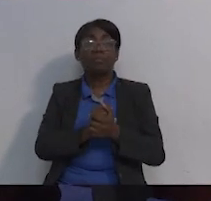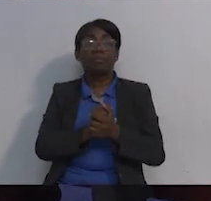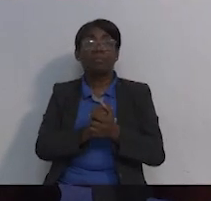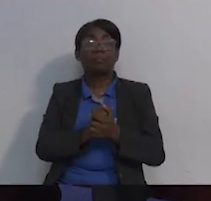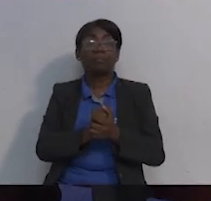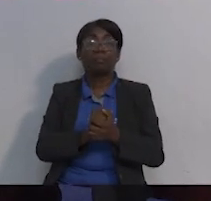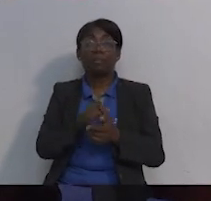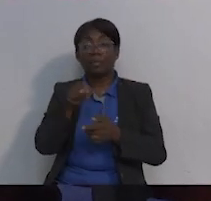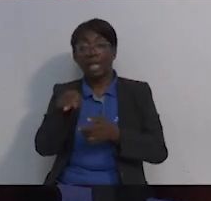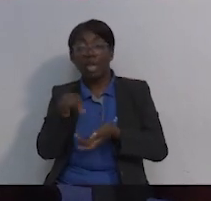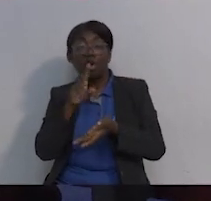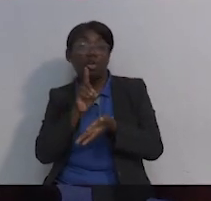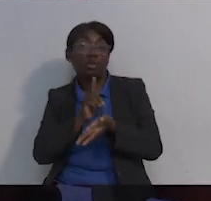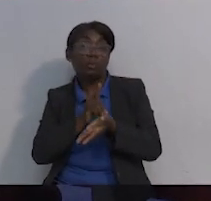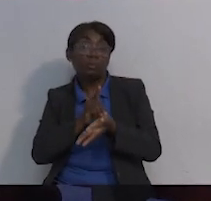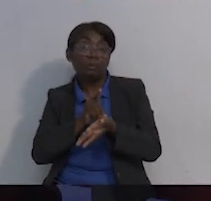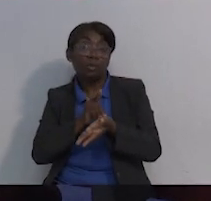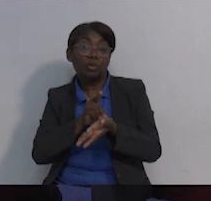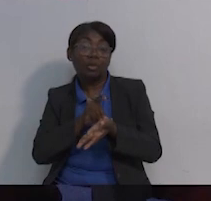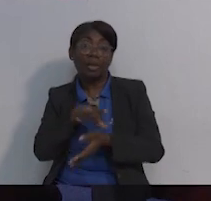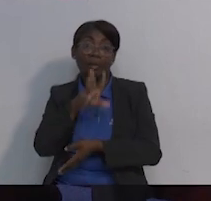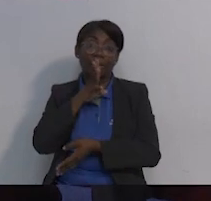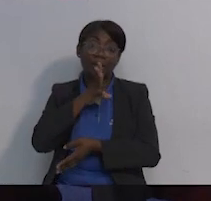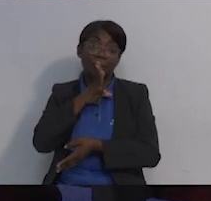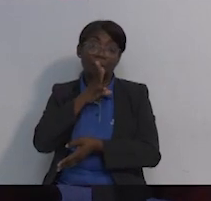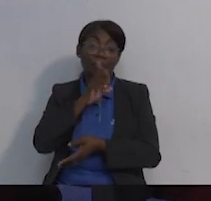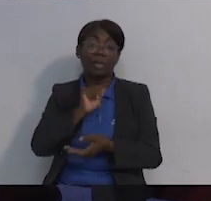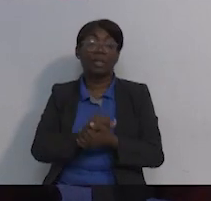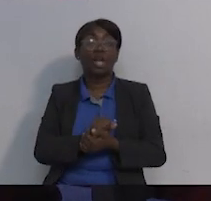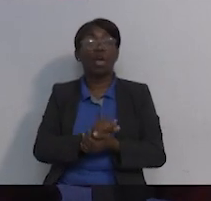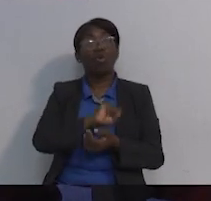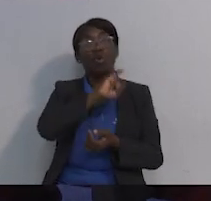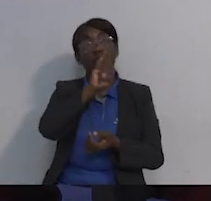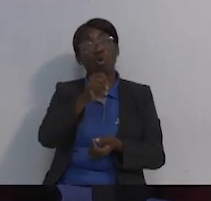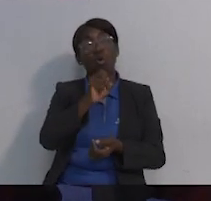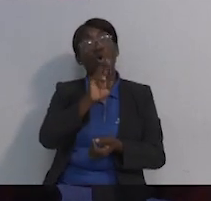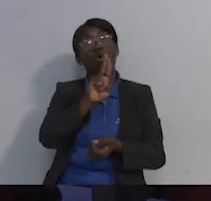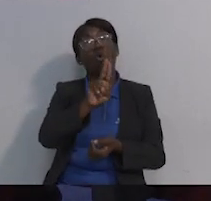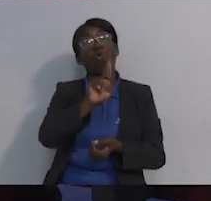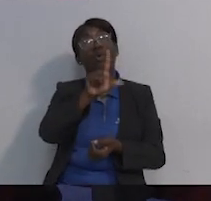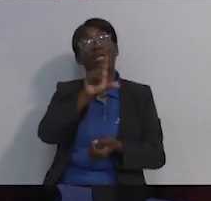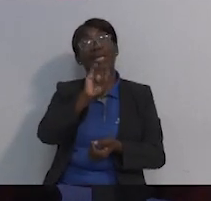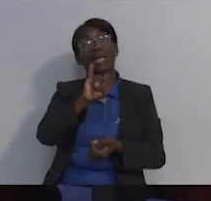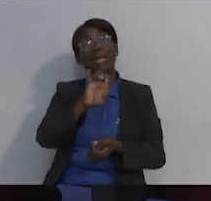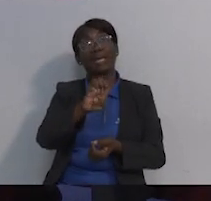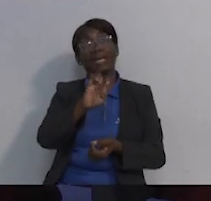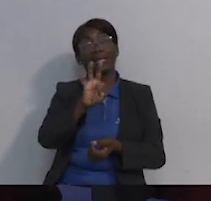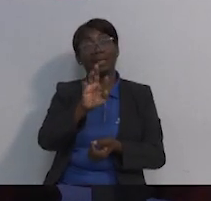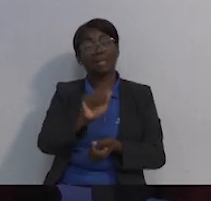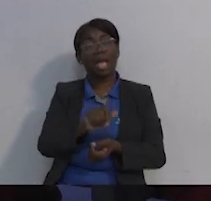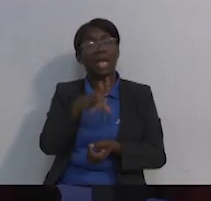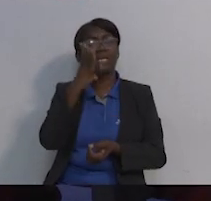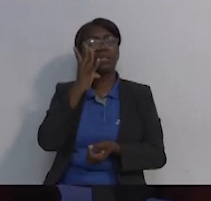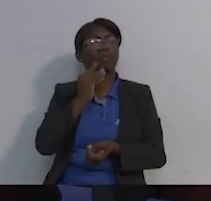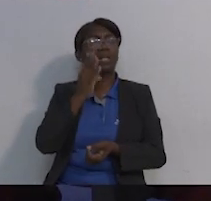Bueno, nos vamos a pasar de la parte médica que queremos hablar con Julieta, porque Julieta tiene